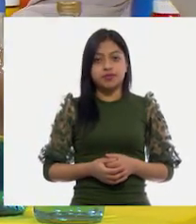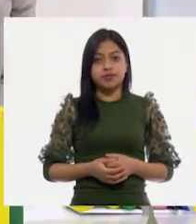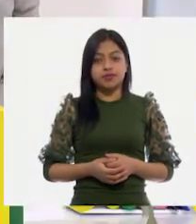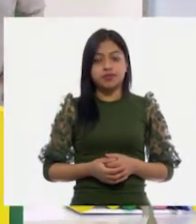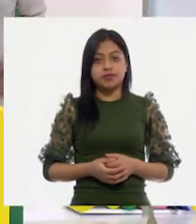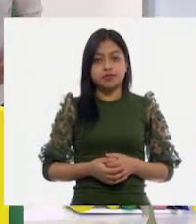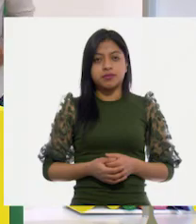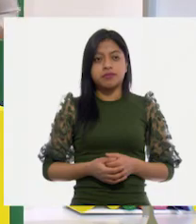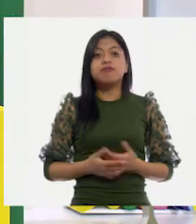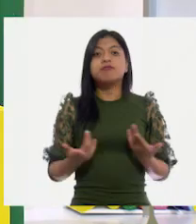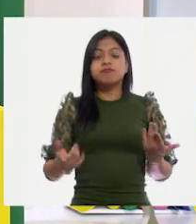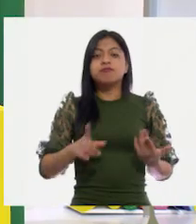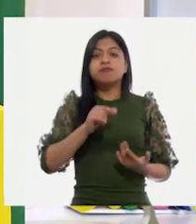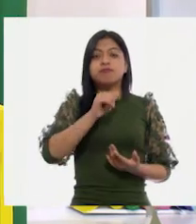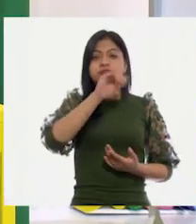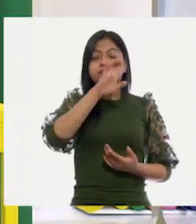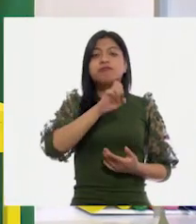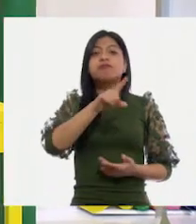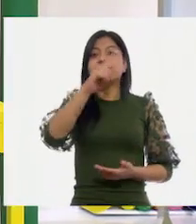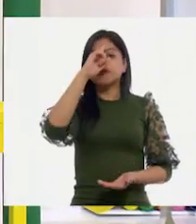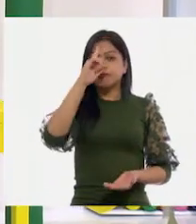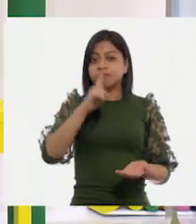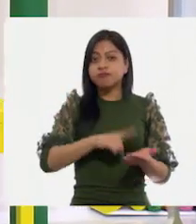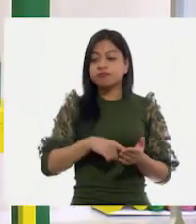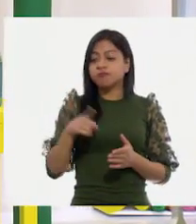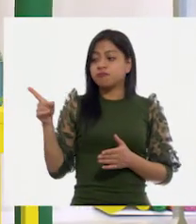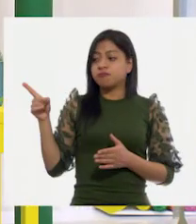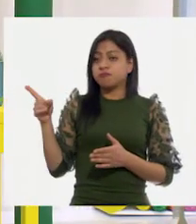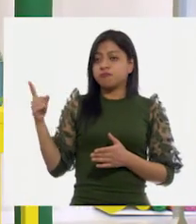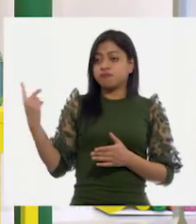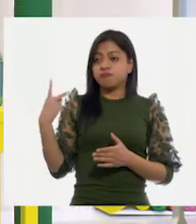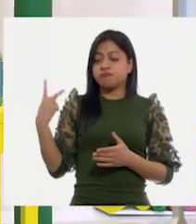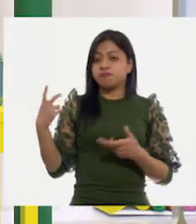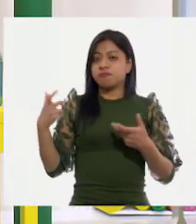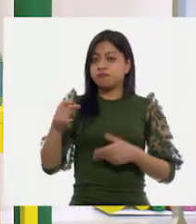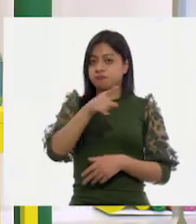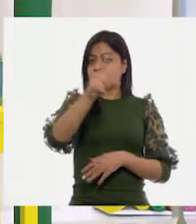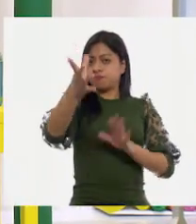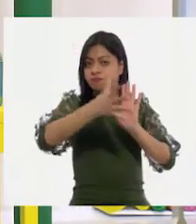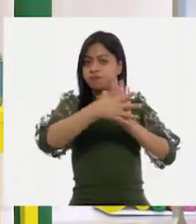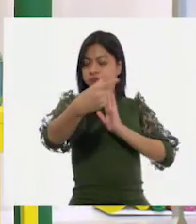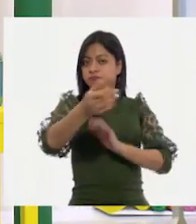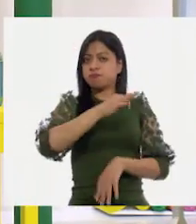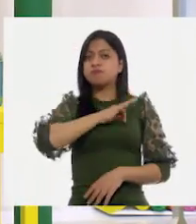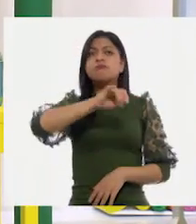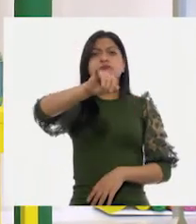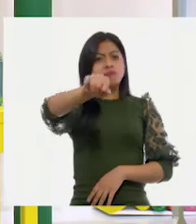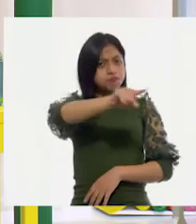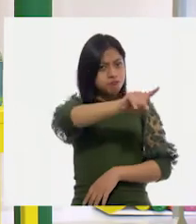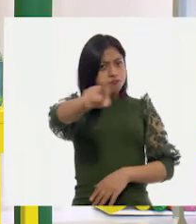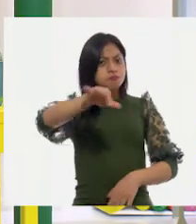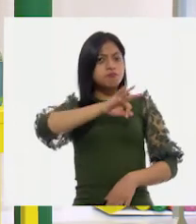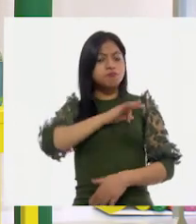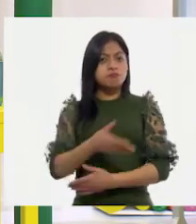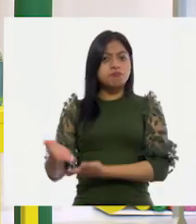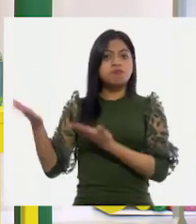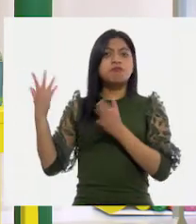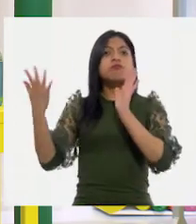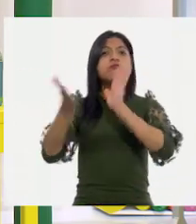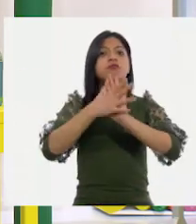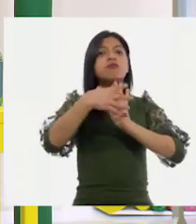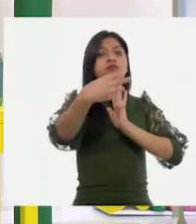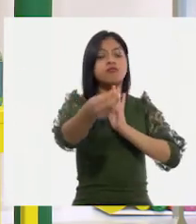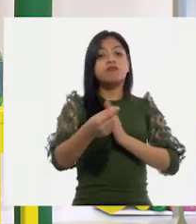Ali, ¿crees que las niñas y los niños pueden hacer lo mismo que estamos haciendo nosotros en su casa? Ay, yo creo que sí lo pueden hacer, maestra Rosy, porque ya vieron lo que